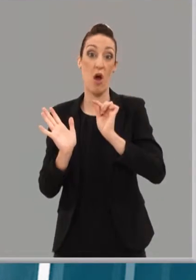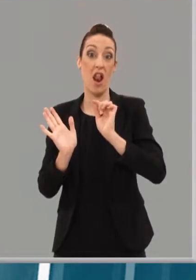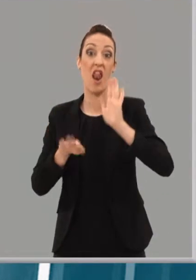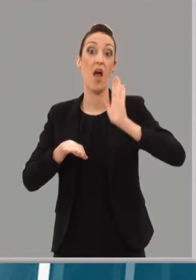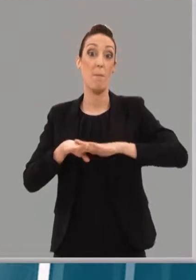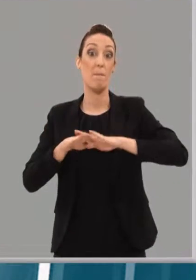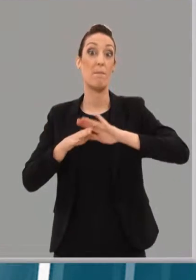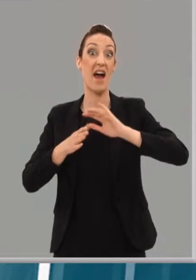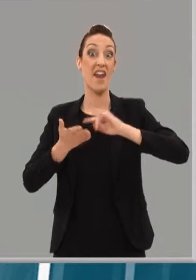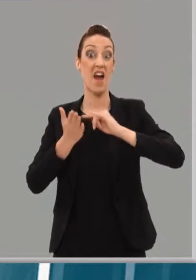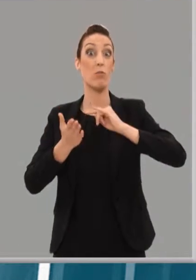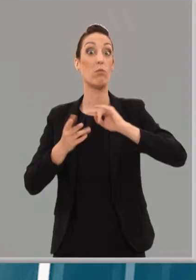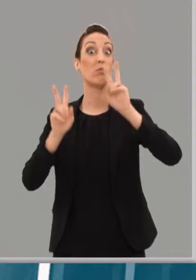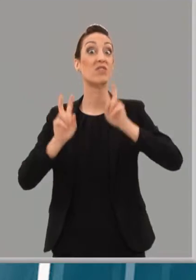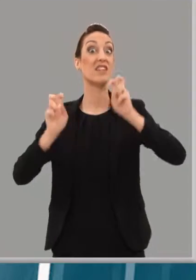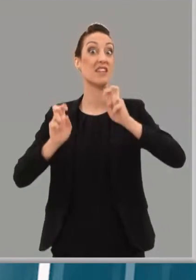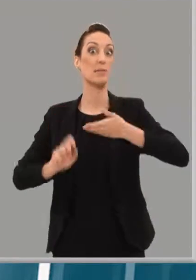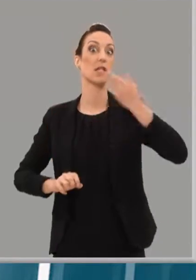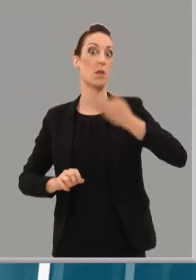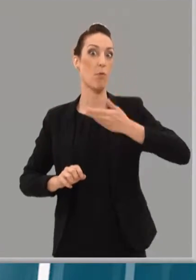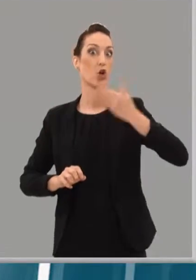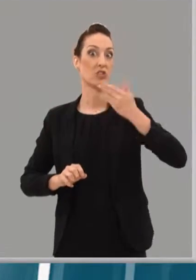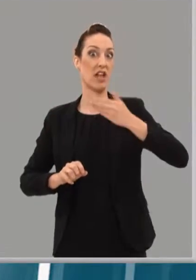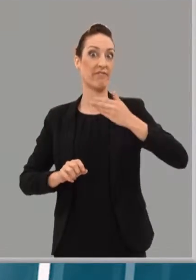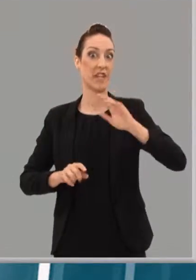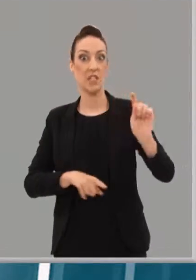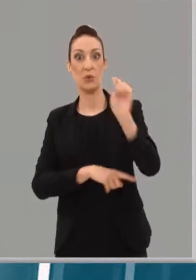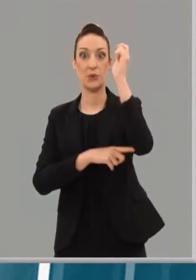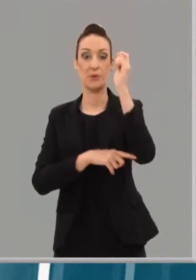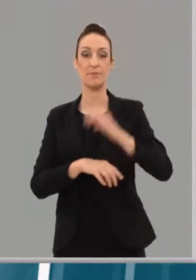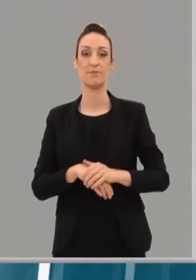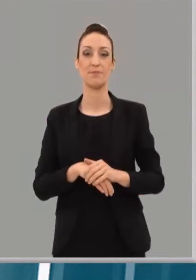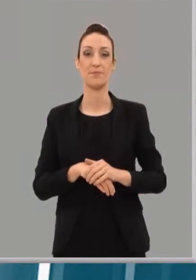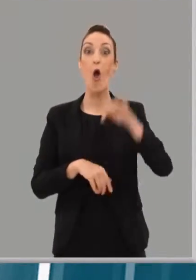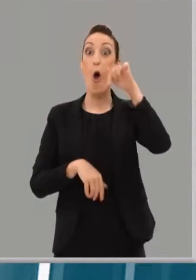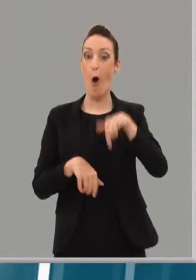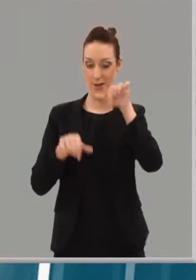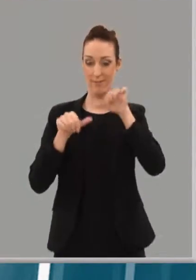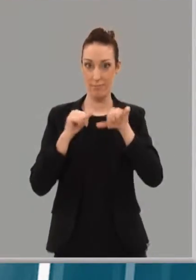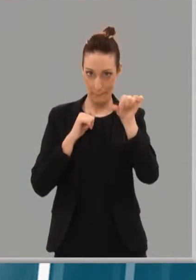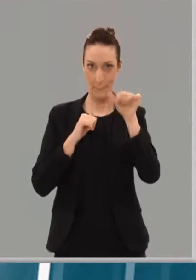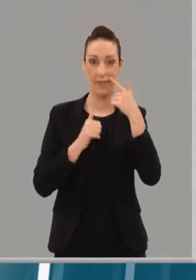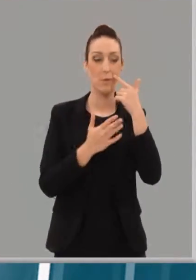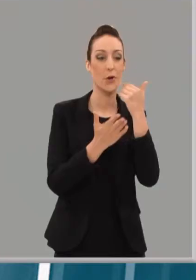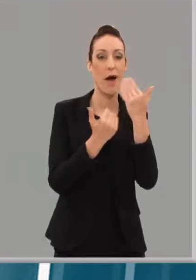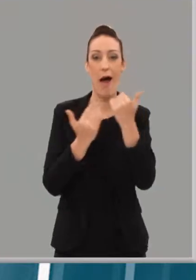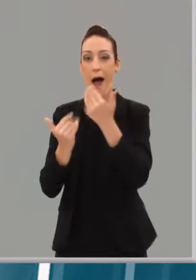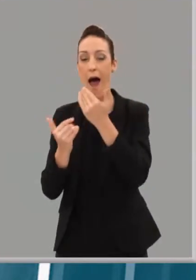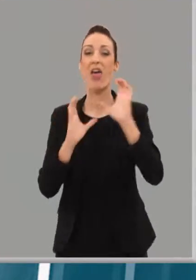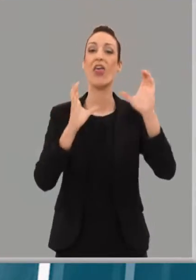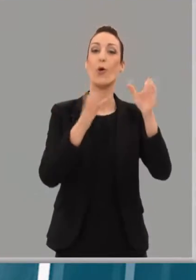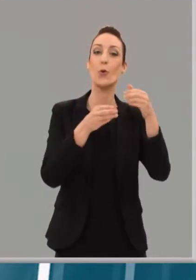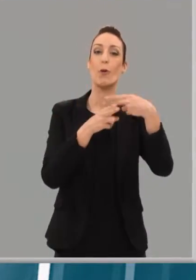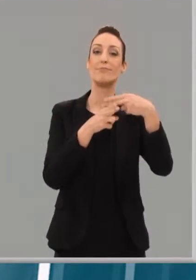adelante los grandes asuntos de comunidad. El cortejo comienza hoy y tanto Unidas Podemos como Ciudadanos